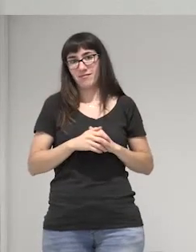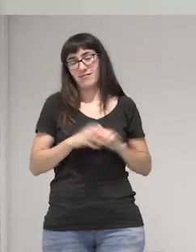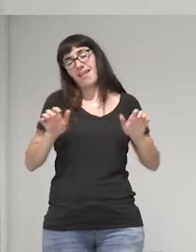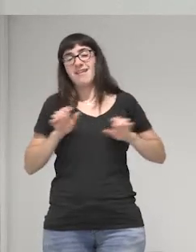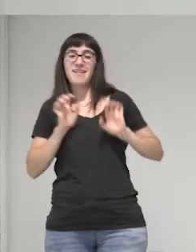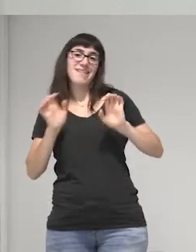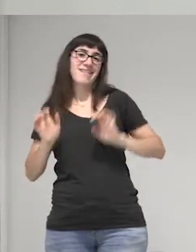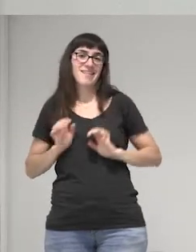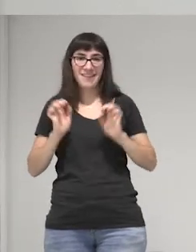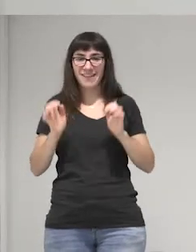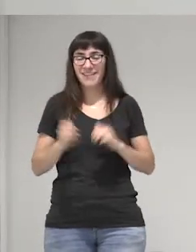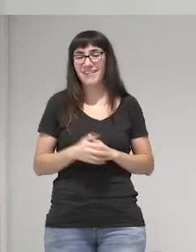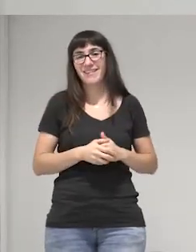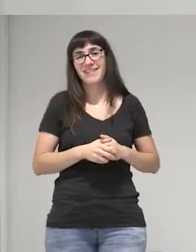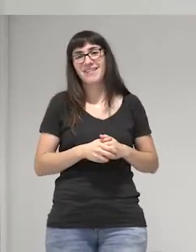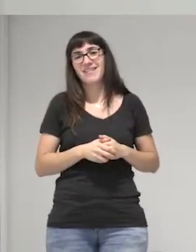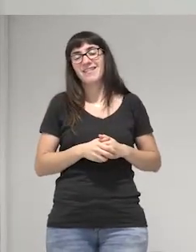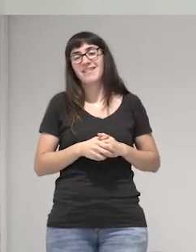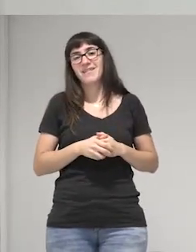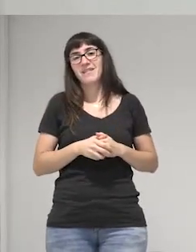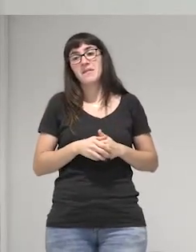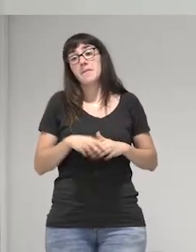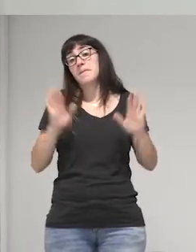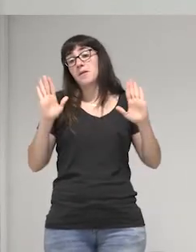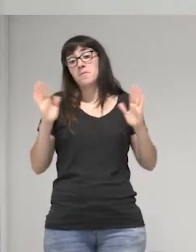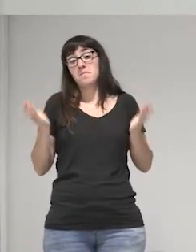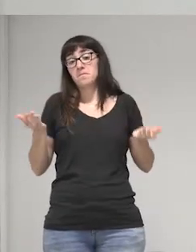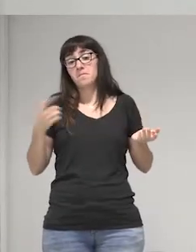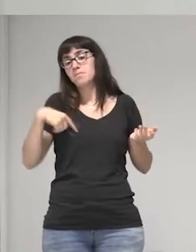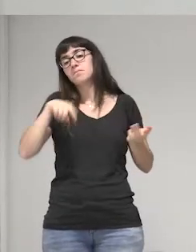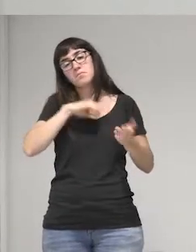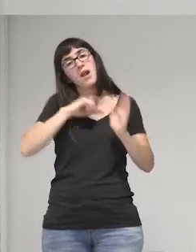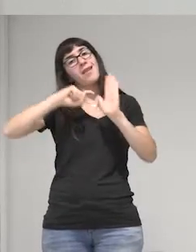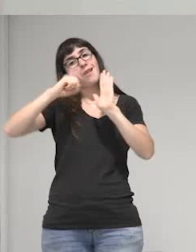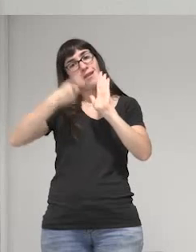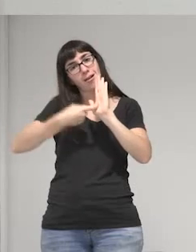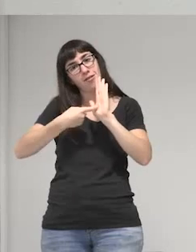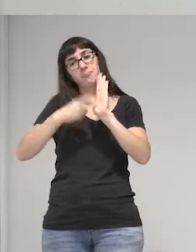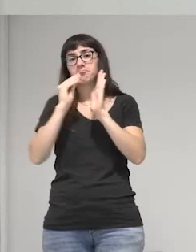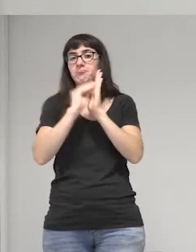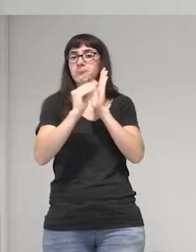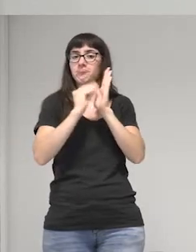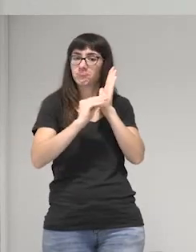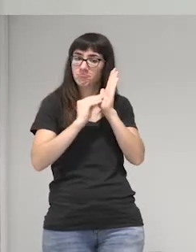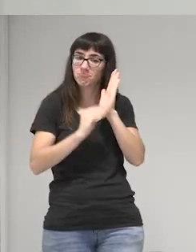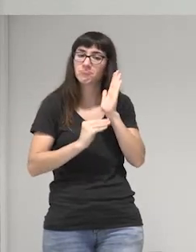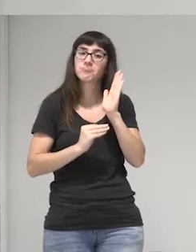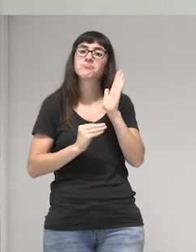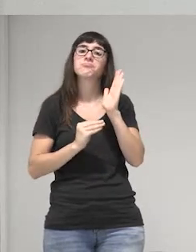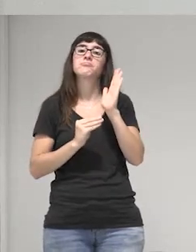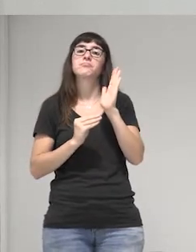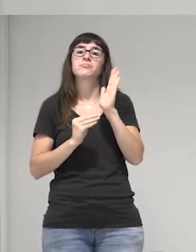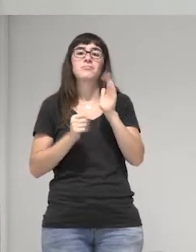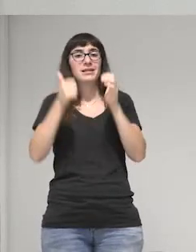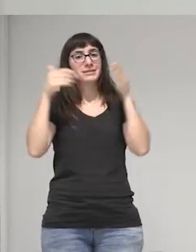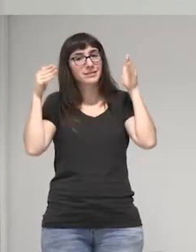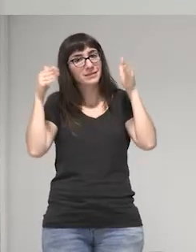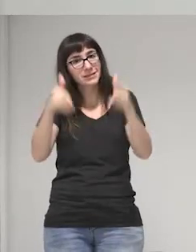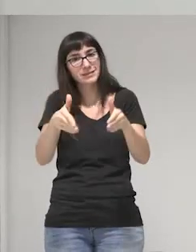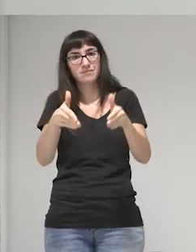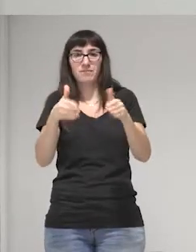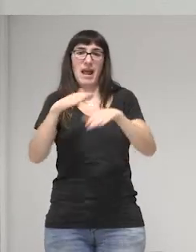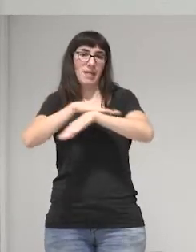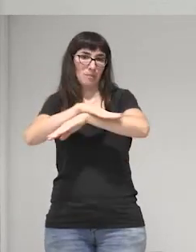pero pero bueno o sea hicimos una ley muy administrativa se podría